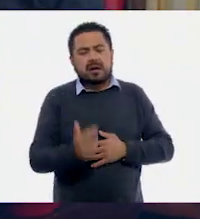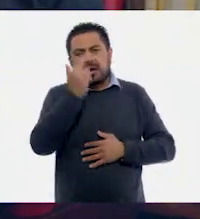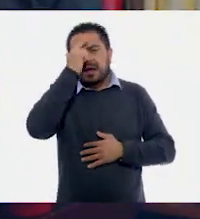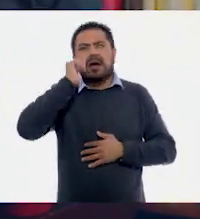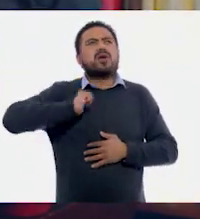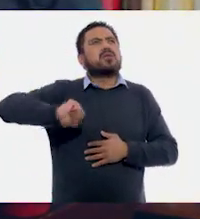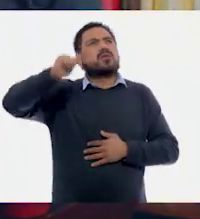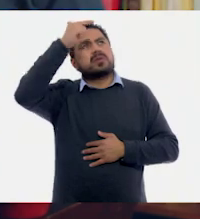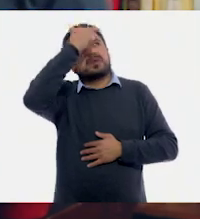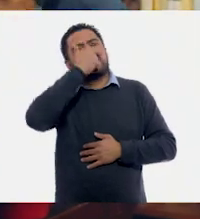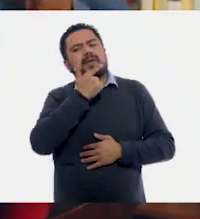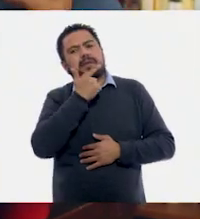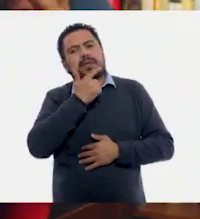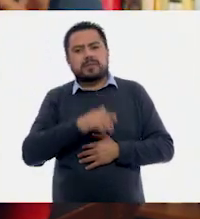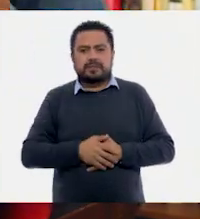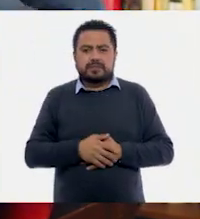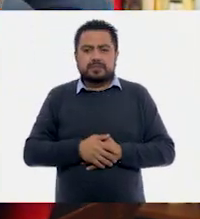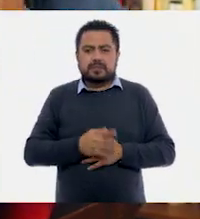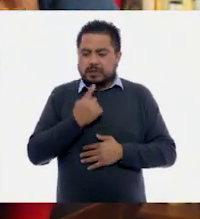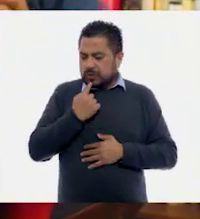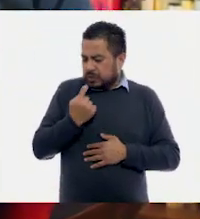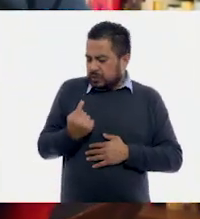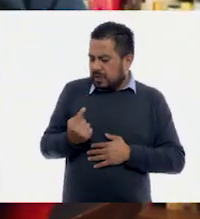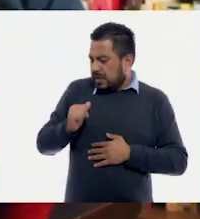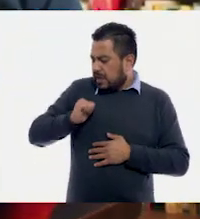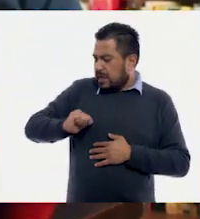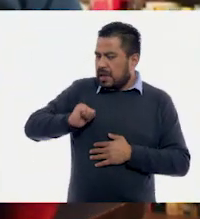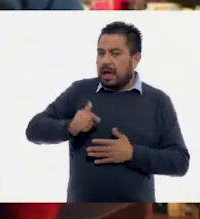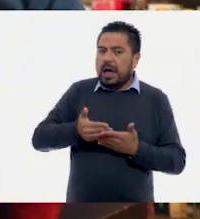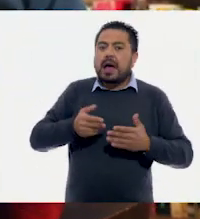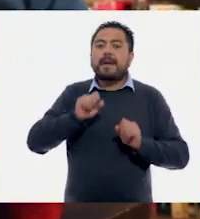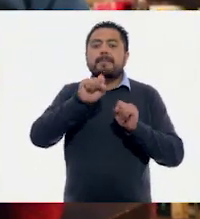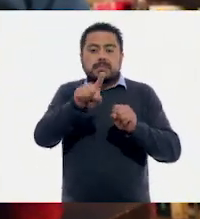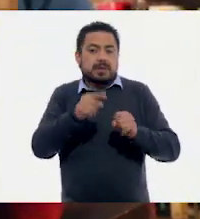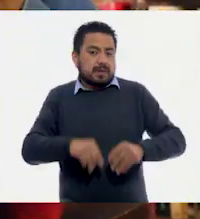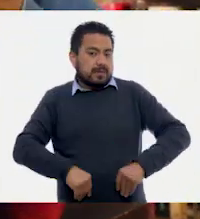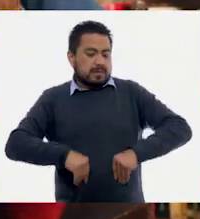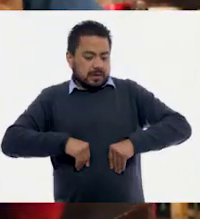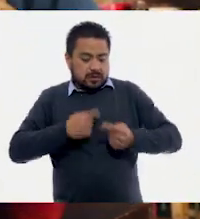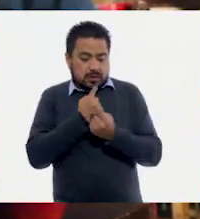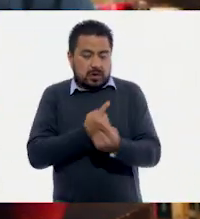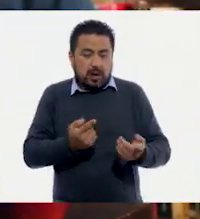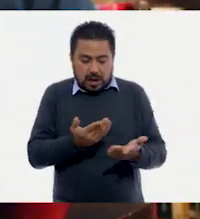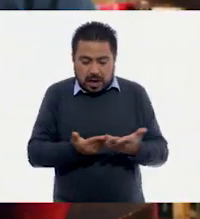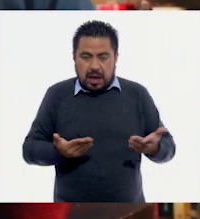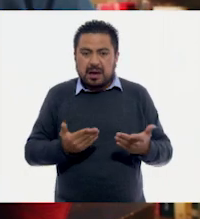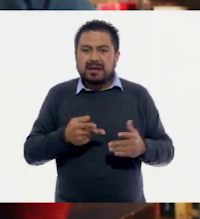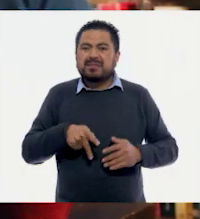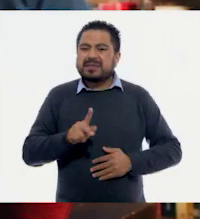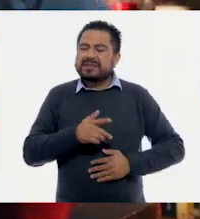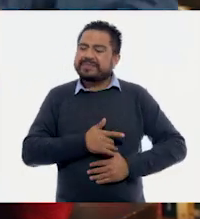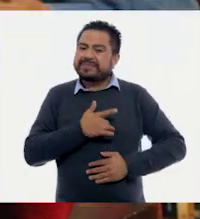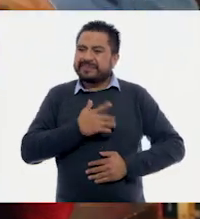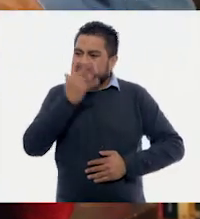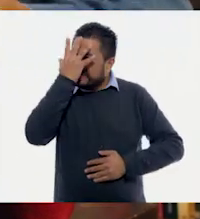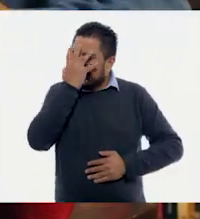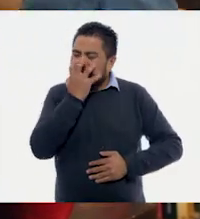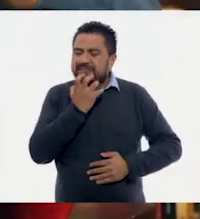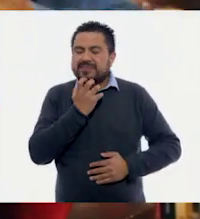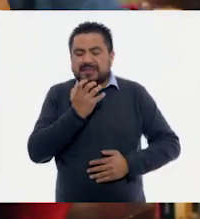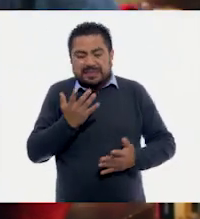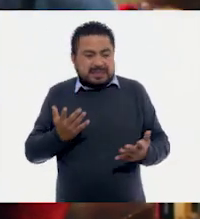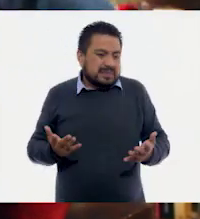noches. Bella niñez como la que viven ustedes. Pero también hubo tristeza porque, no sé,